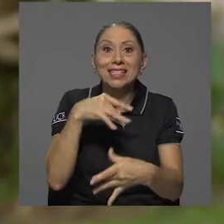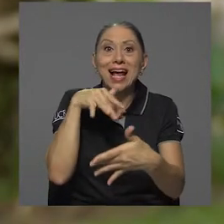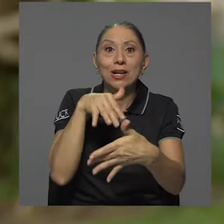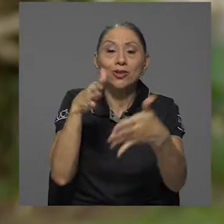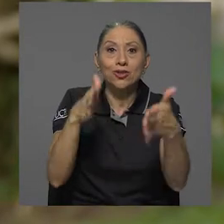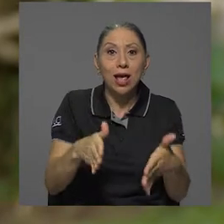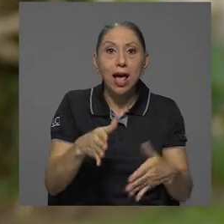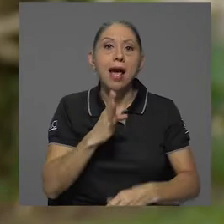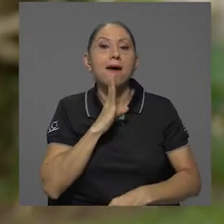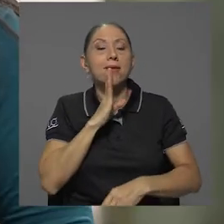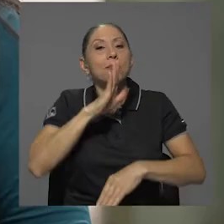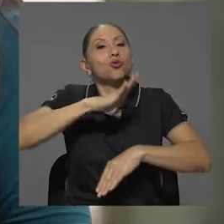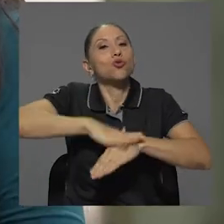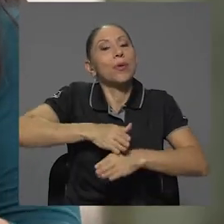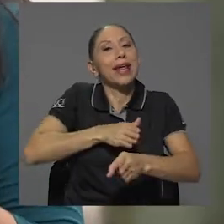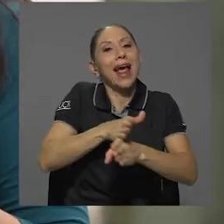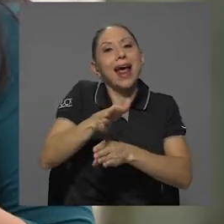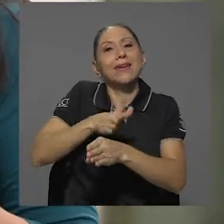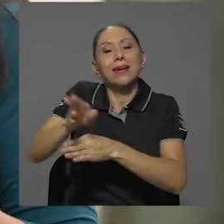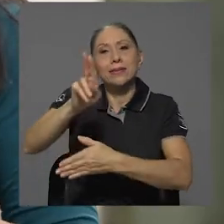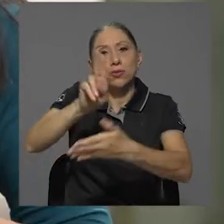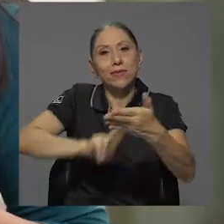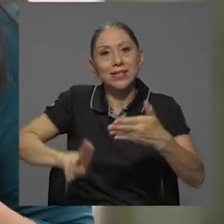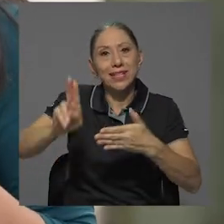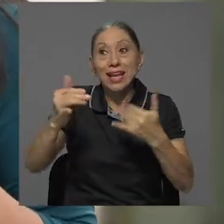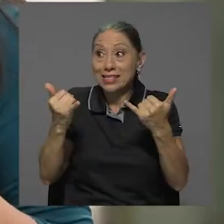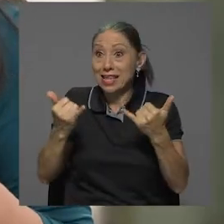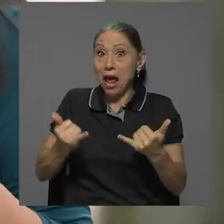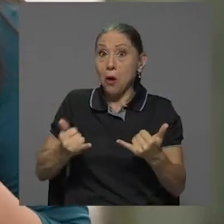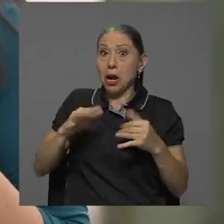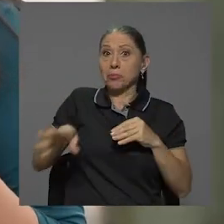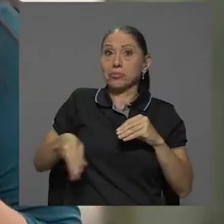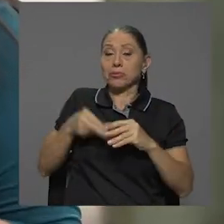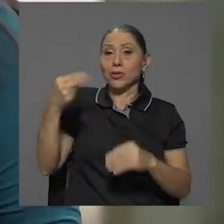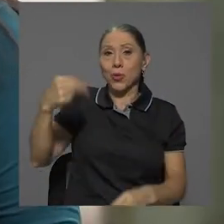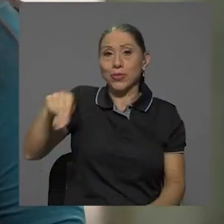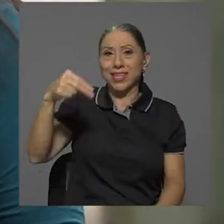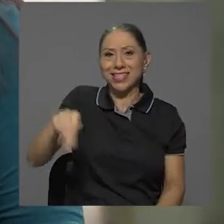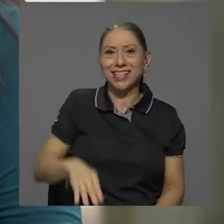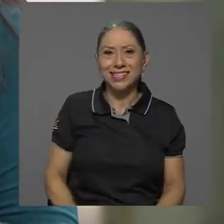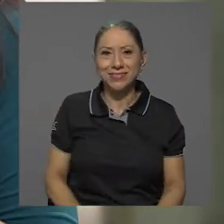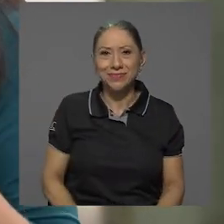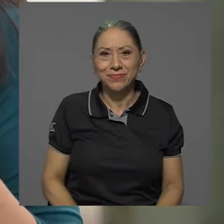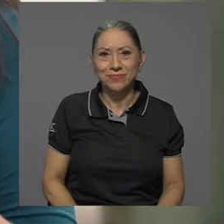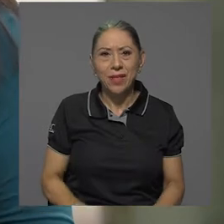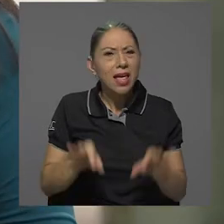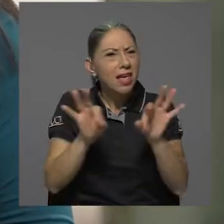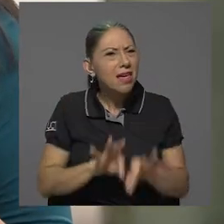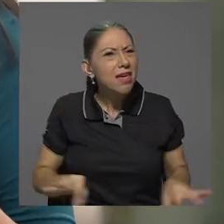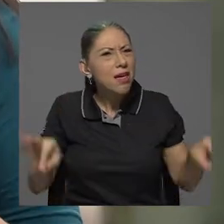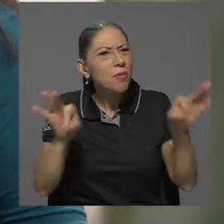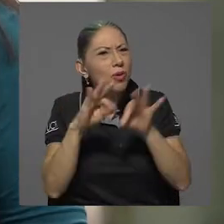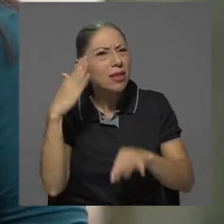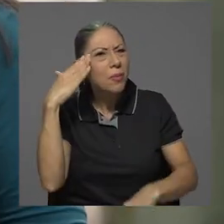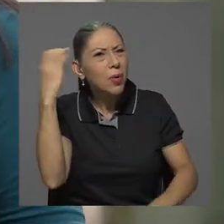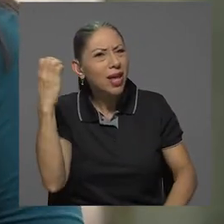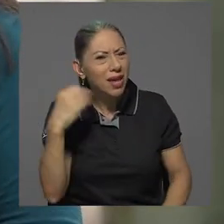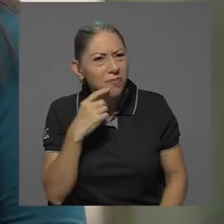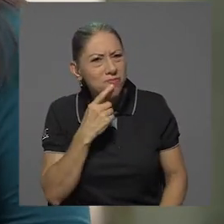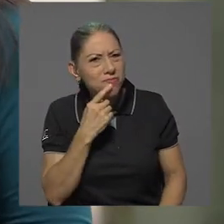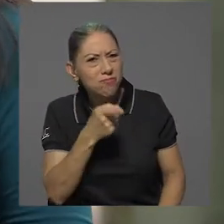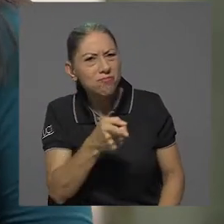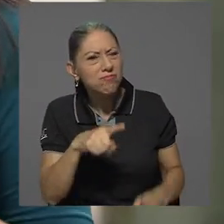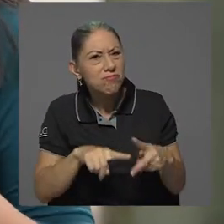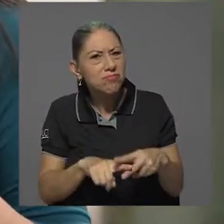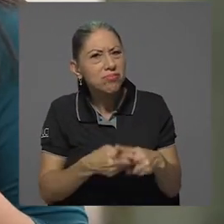hablamos de carreras universitarias, y ahora añadimos esta parte de noticias. ¿Y por qué es importante? ¿Por qué nació Reporte